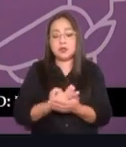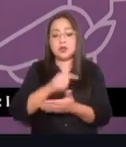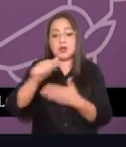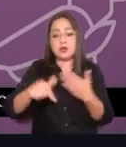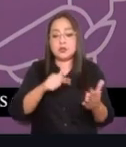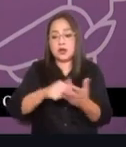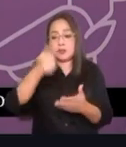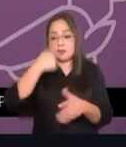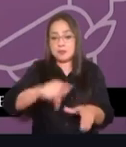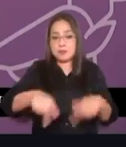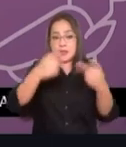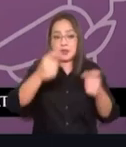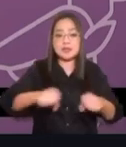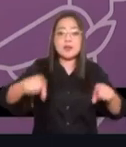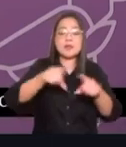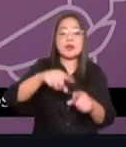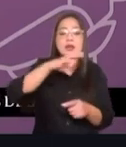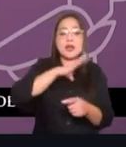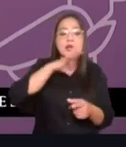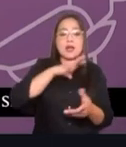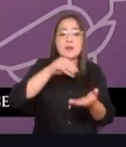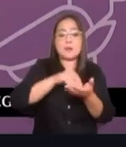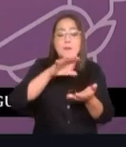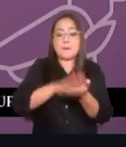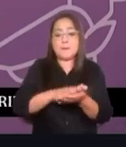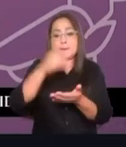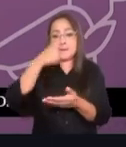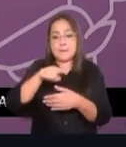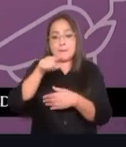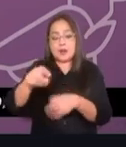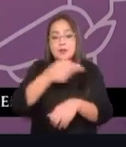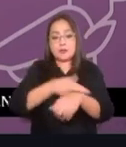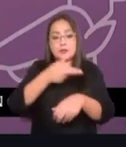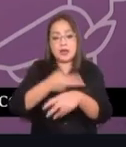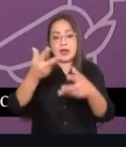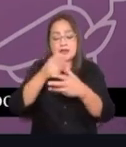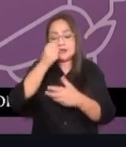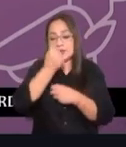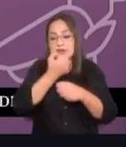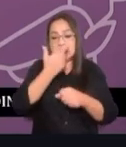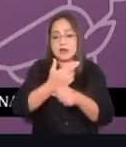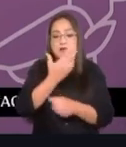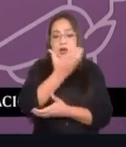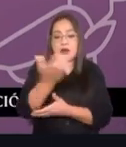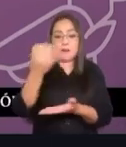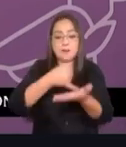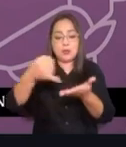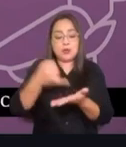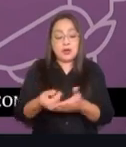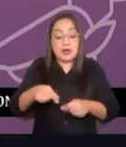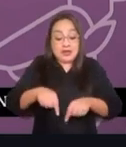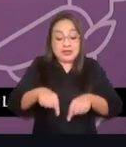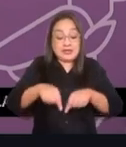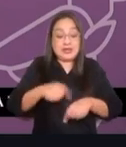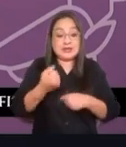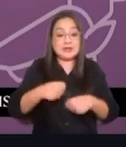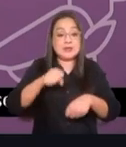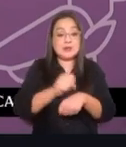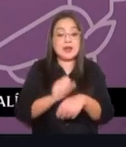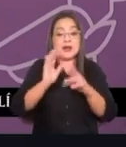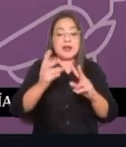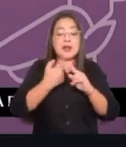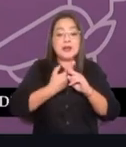y se prevé, y es la gestión que está haciendo el secretario de Agricultura, que en esta misma semana inicia el pago del